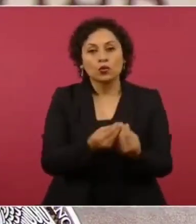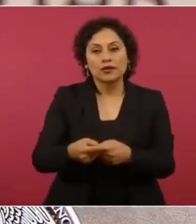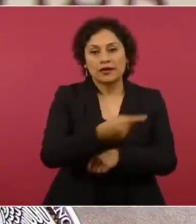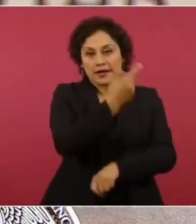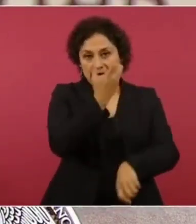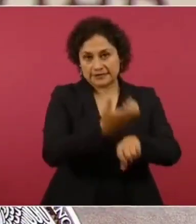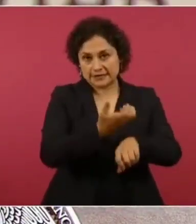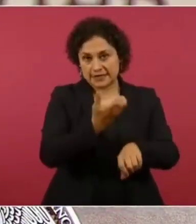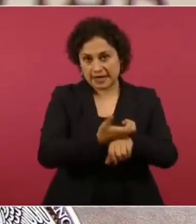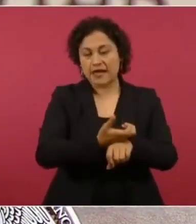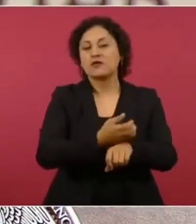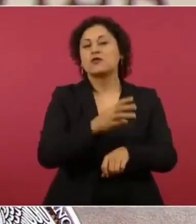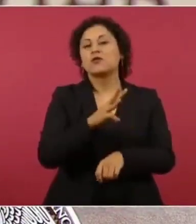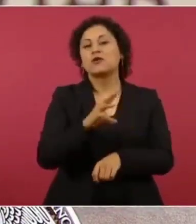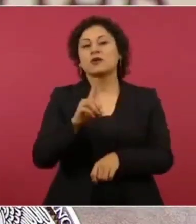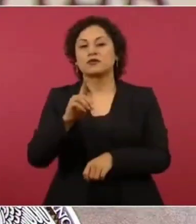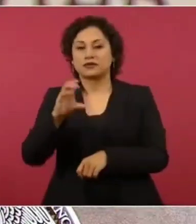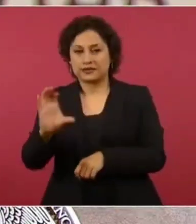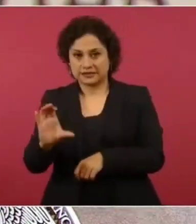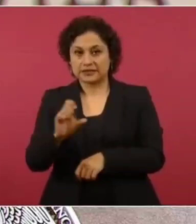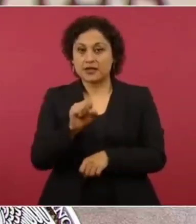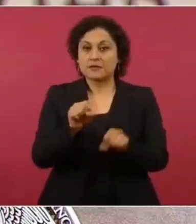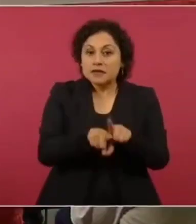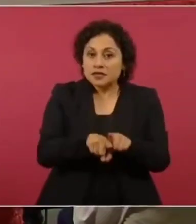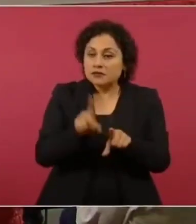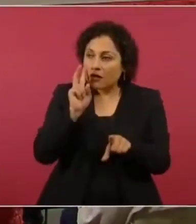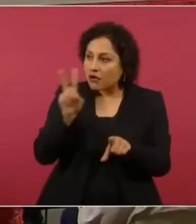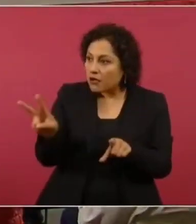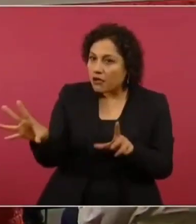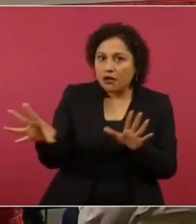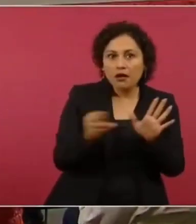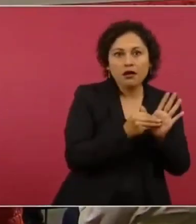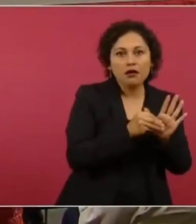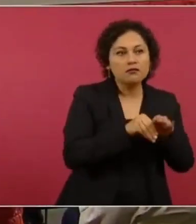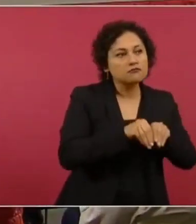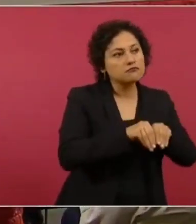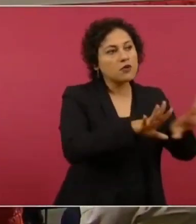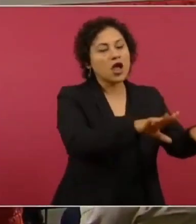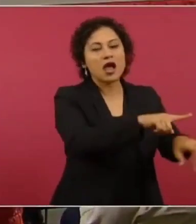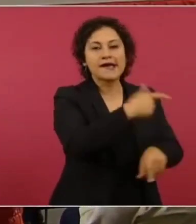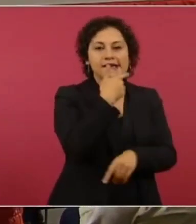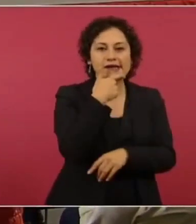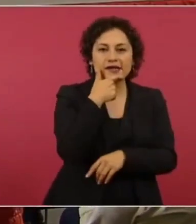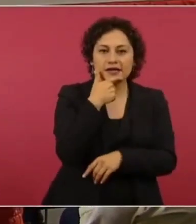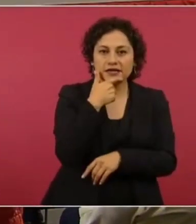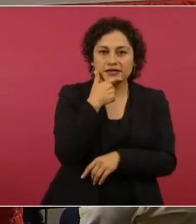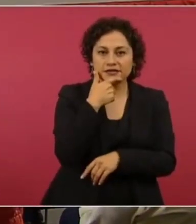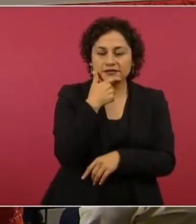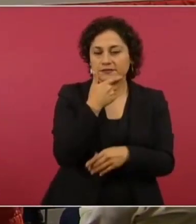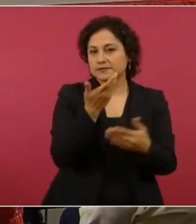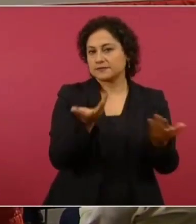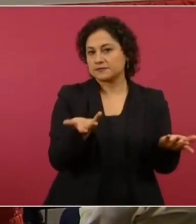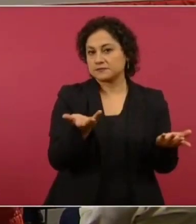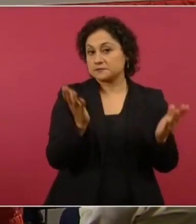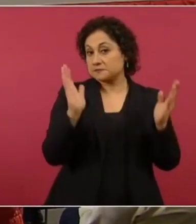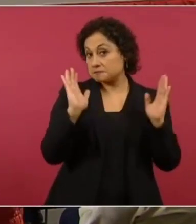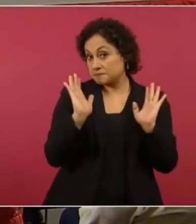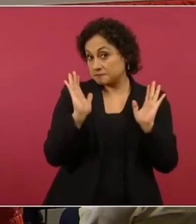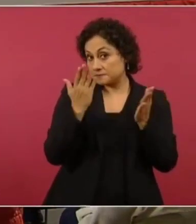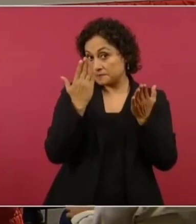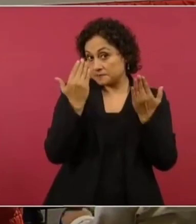trama rusa y publicó la misma mentira, pero en inglés. No sabemos por qué lo hizo así, pero